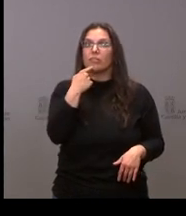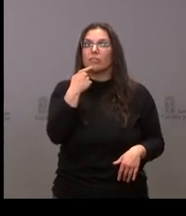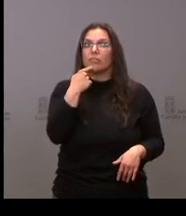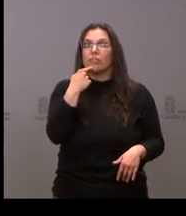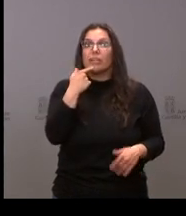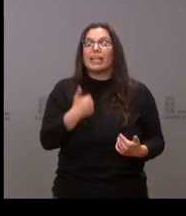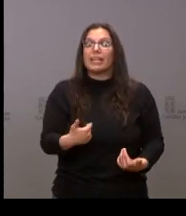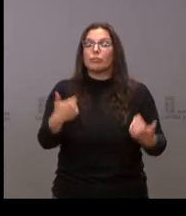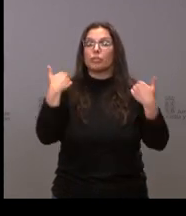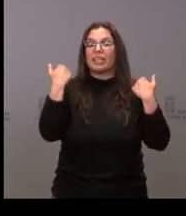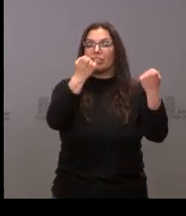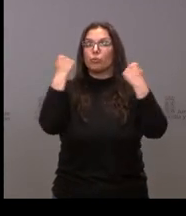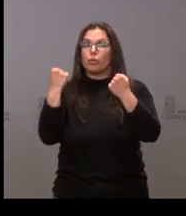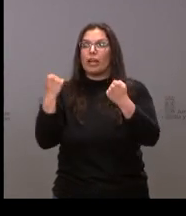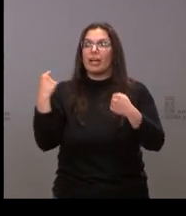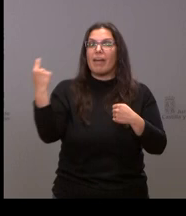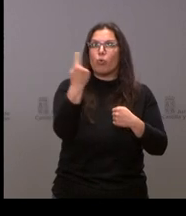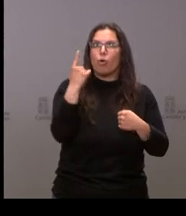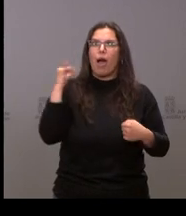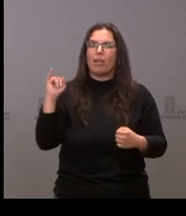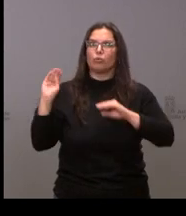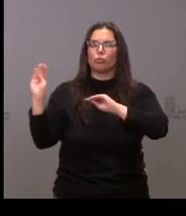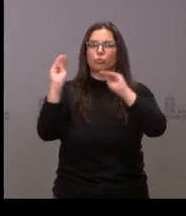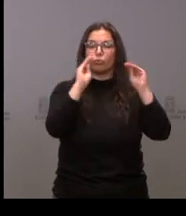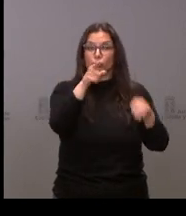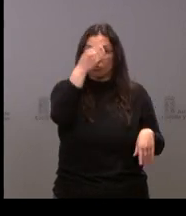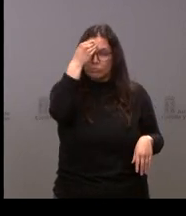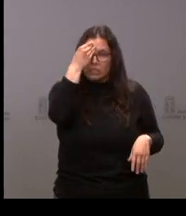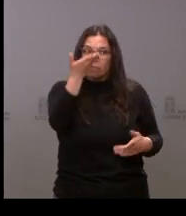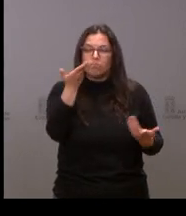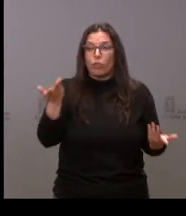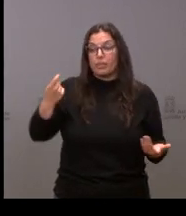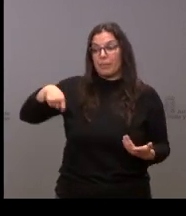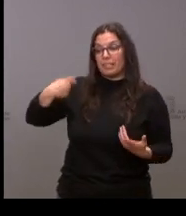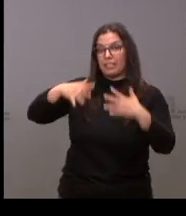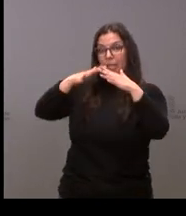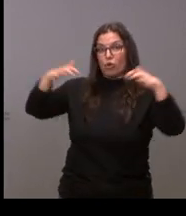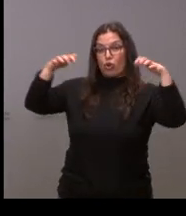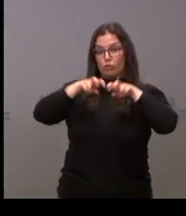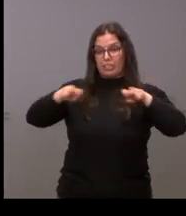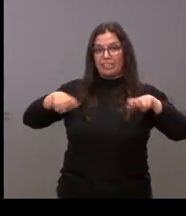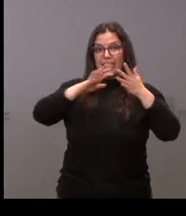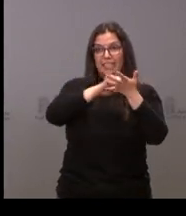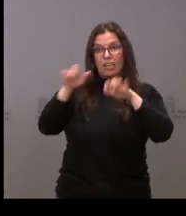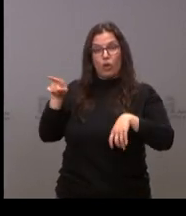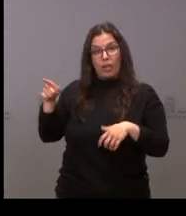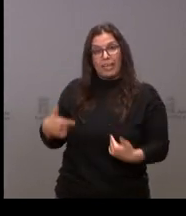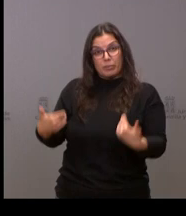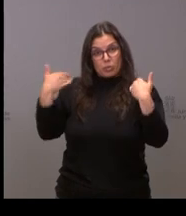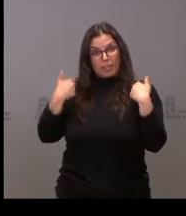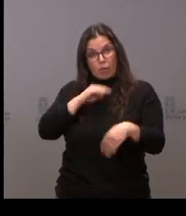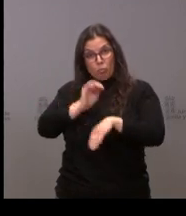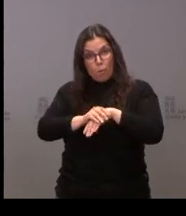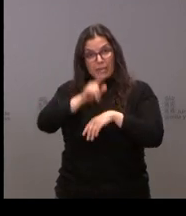responsabilidad institucional yo quería saber si usted considera que el presidente de las cortes de Castilla y León está ejerciendo su